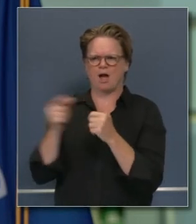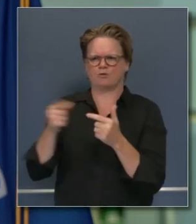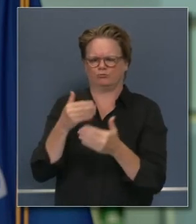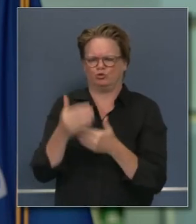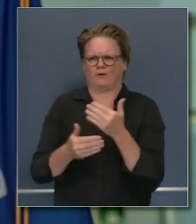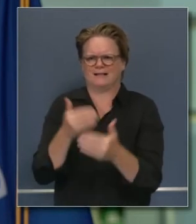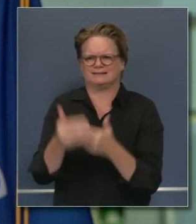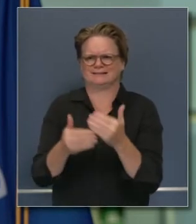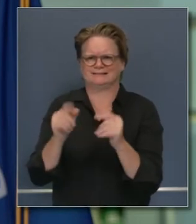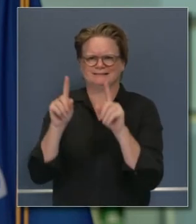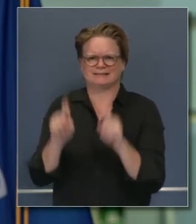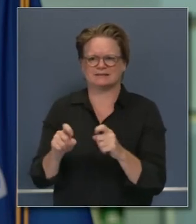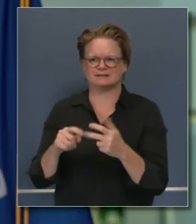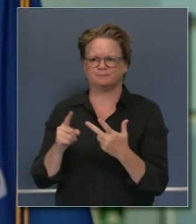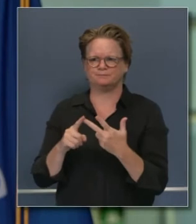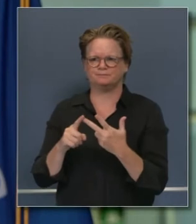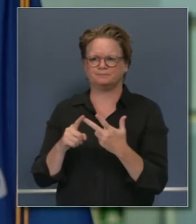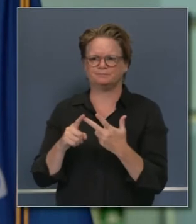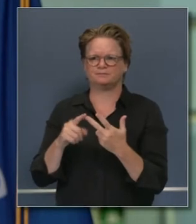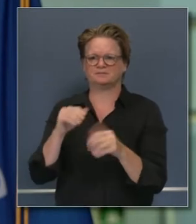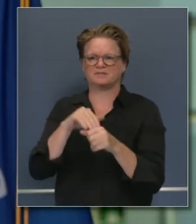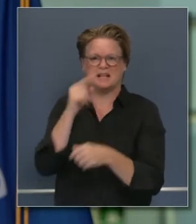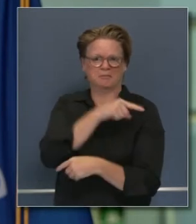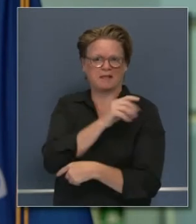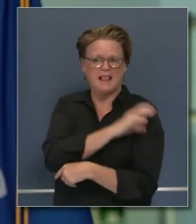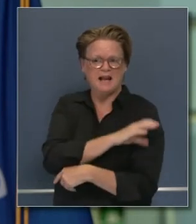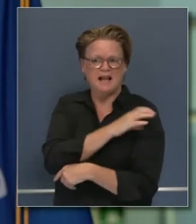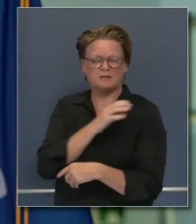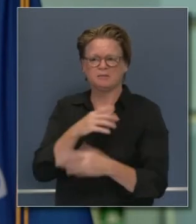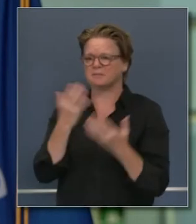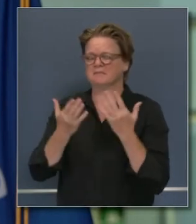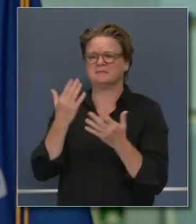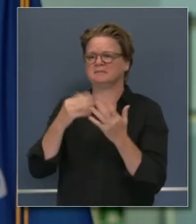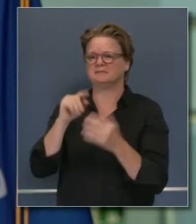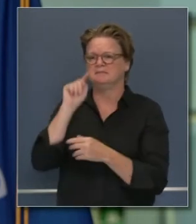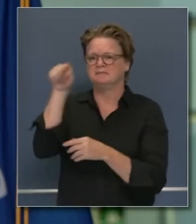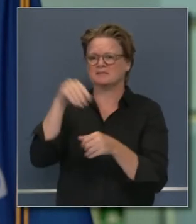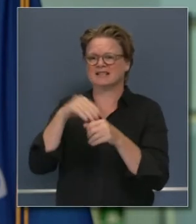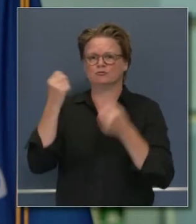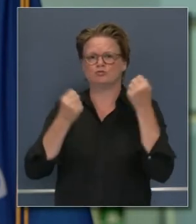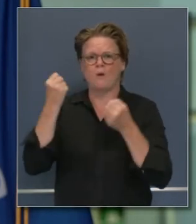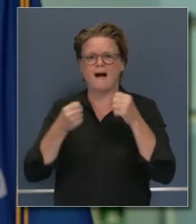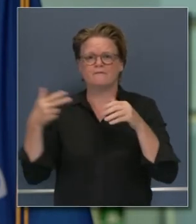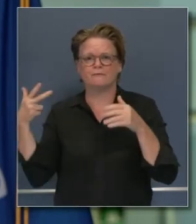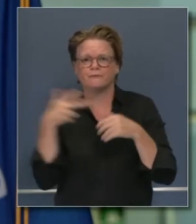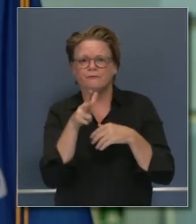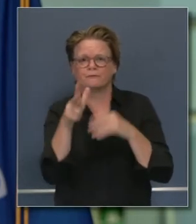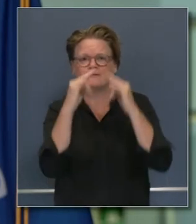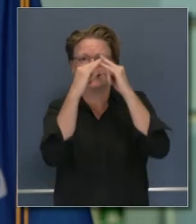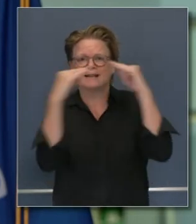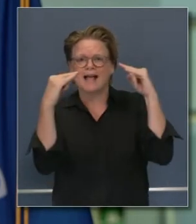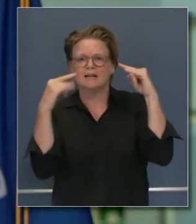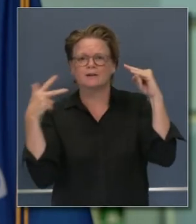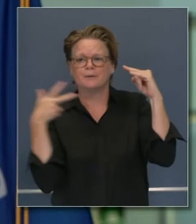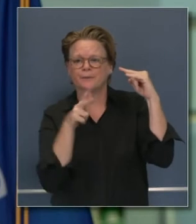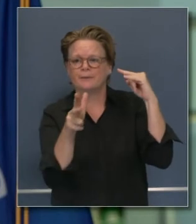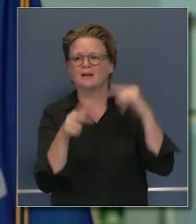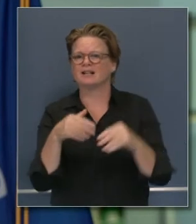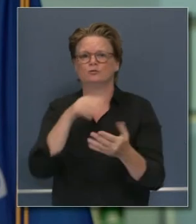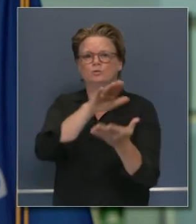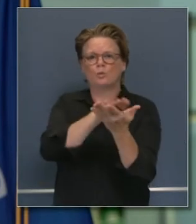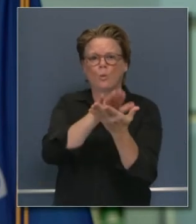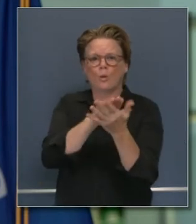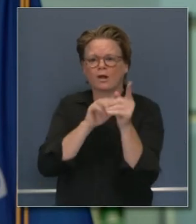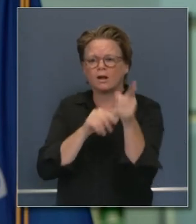se colecta en la comunidad en una clínica un sitio móvil o uno de esos sitios en la escuela un